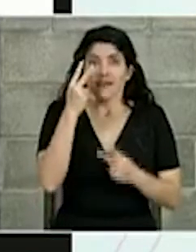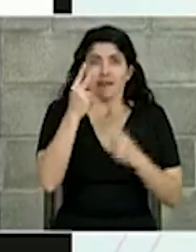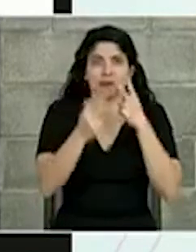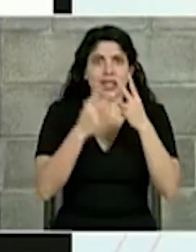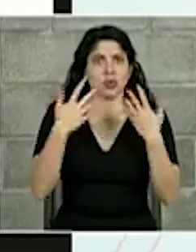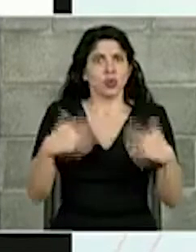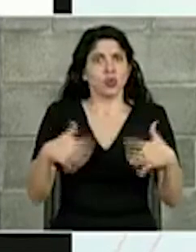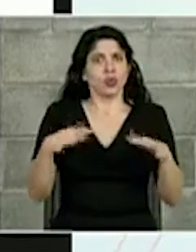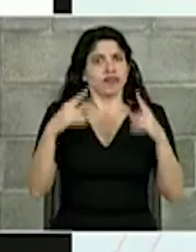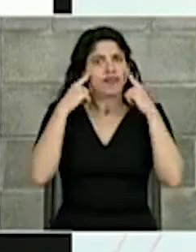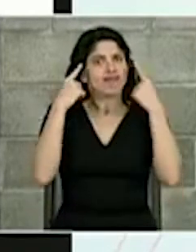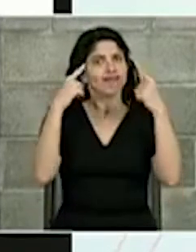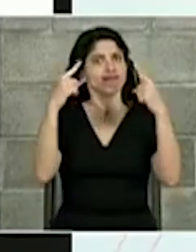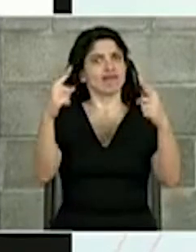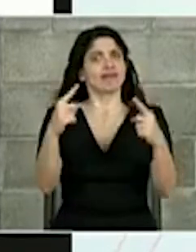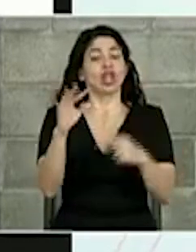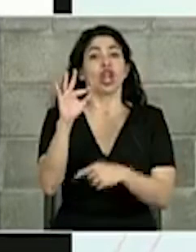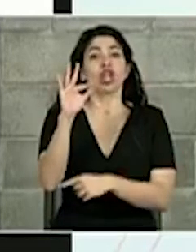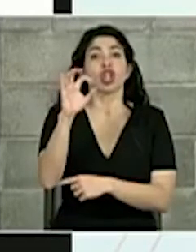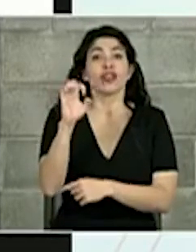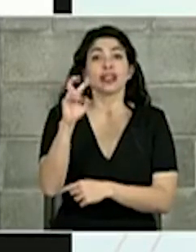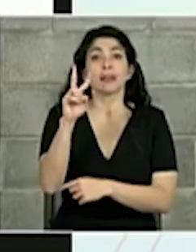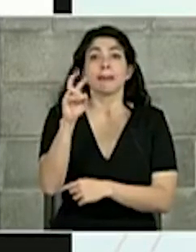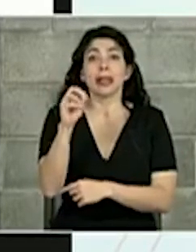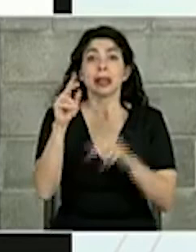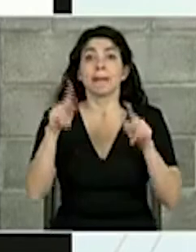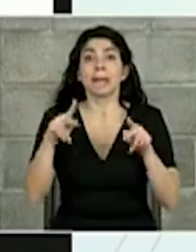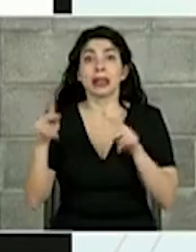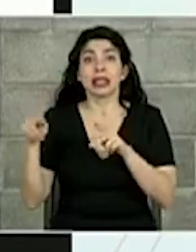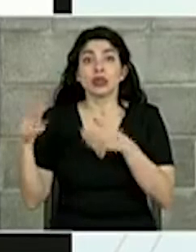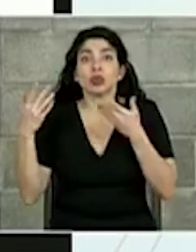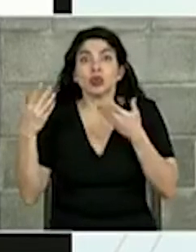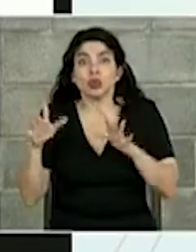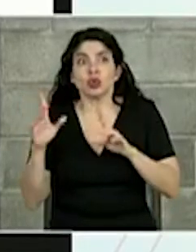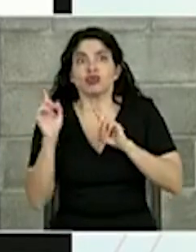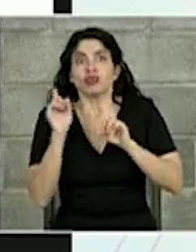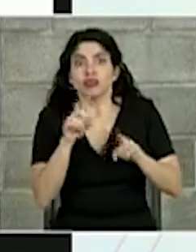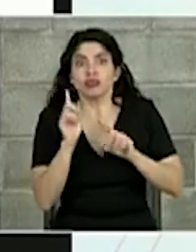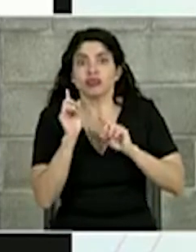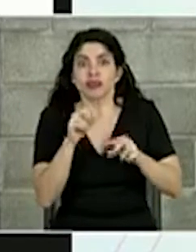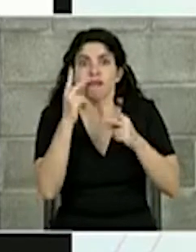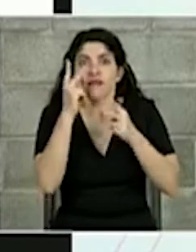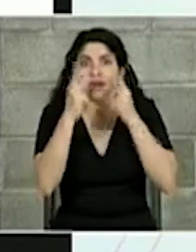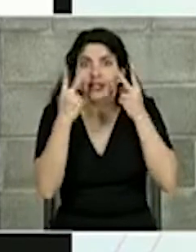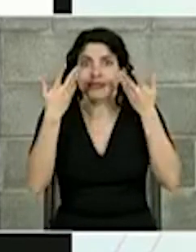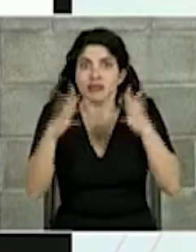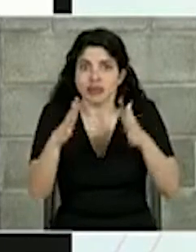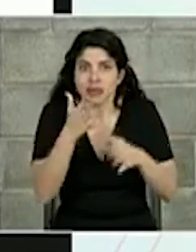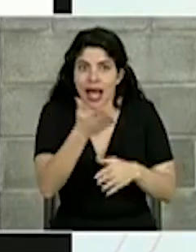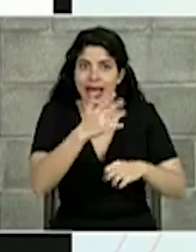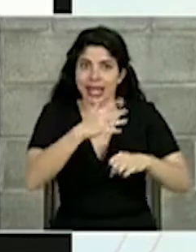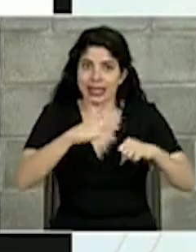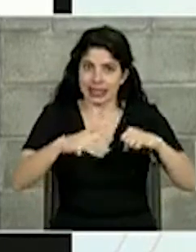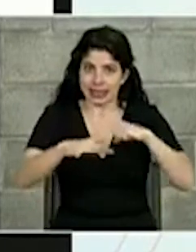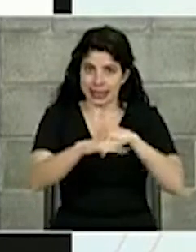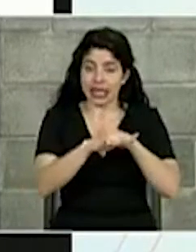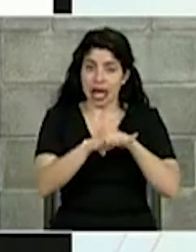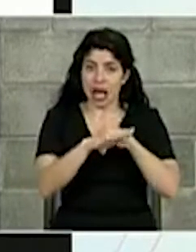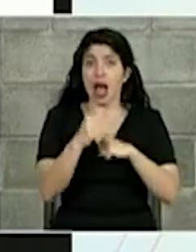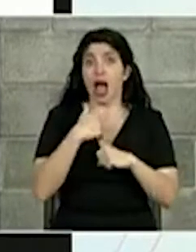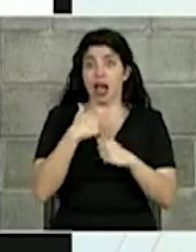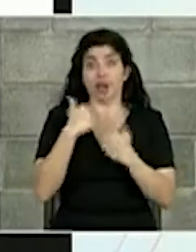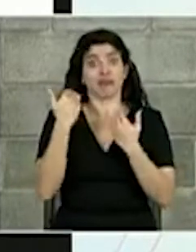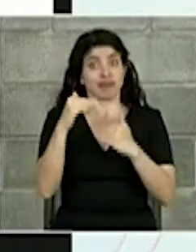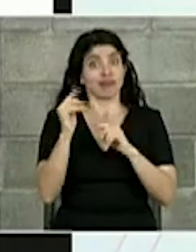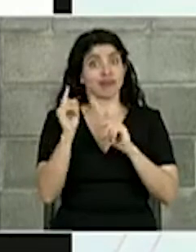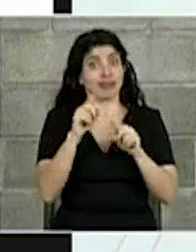sido todo un éxito, con 920 personas ya habiendo visitado la isla, con la limitación